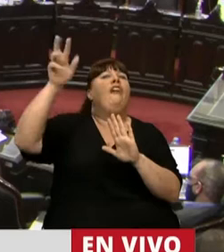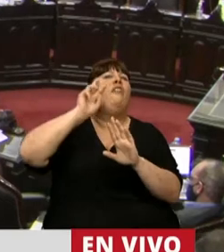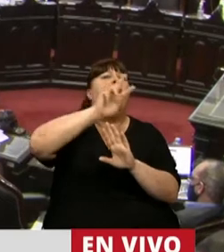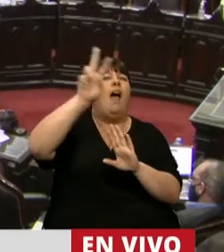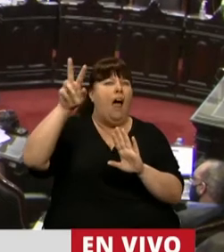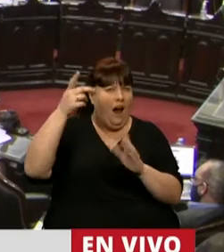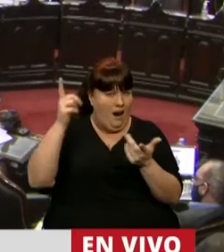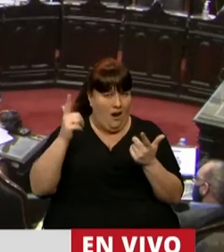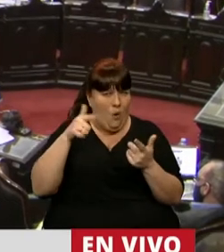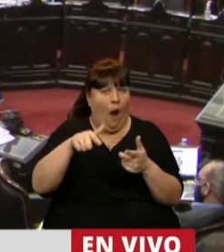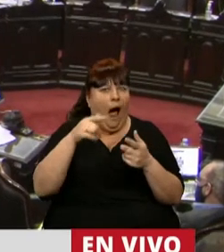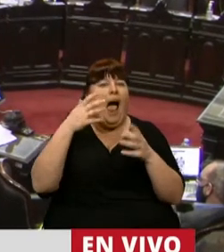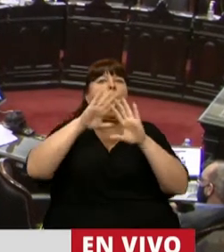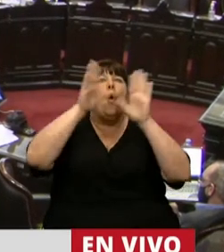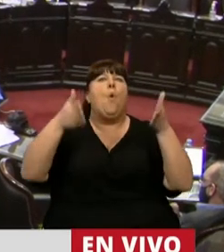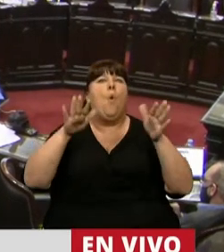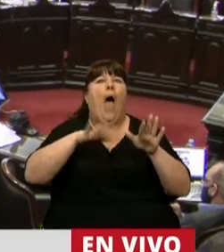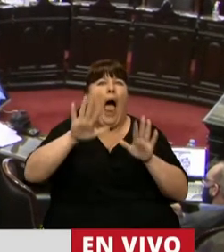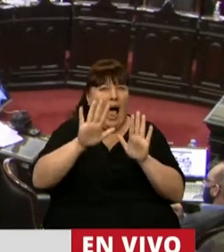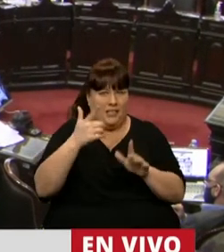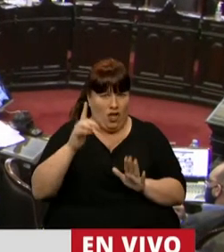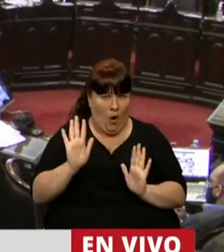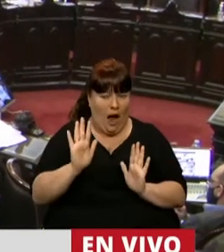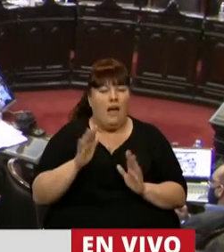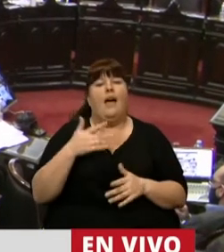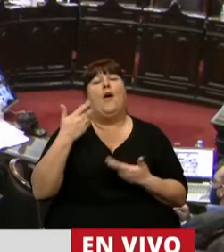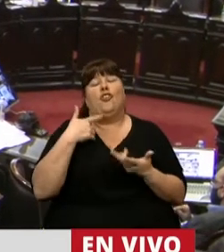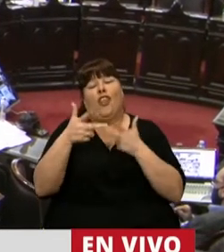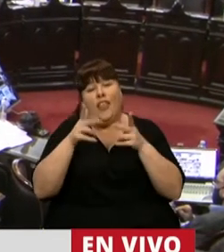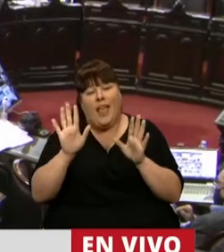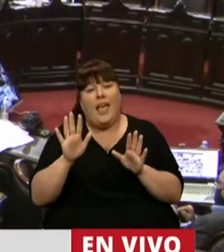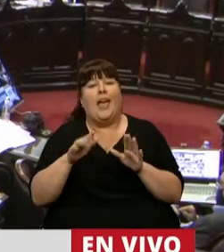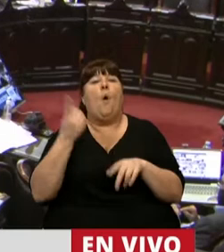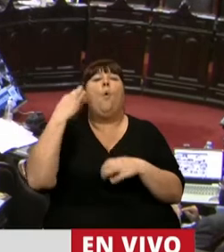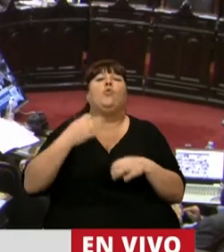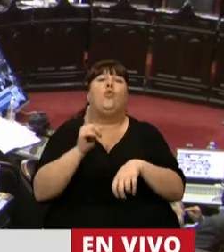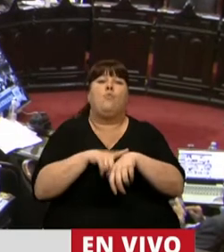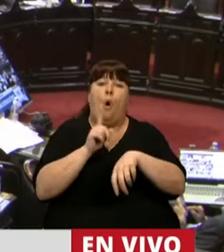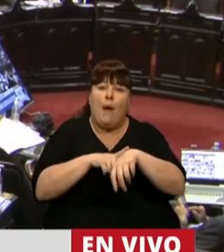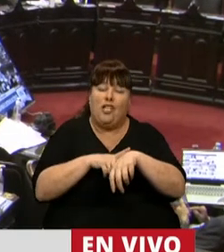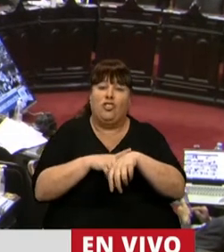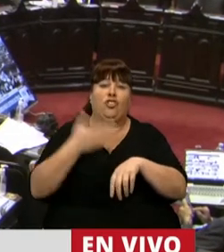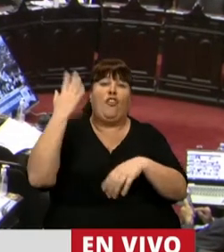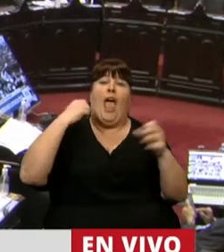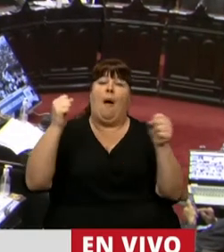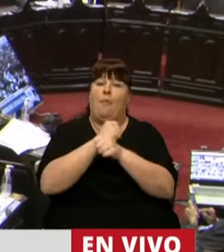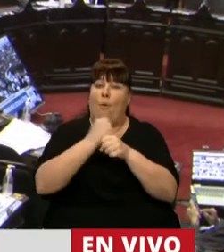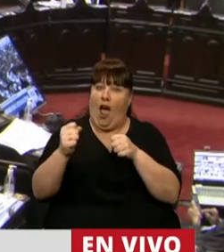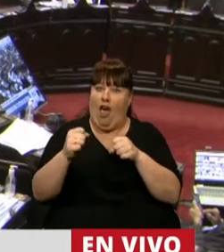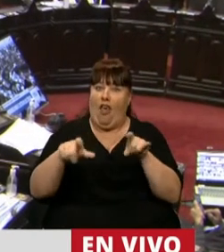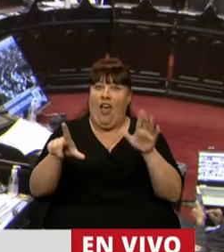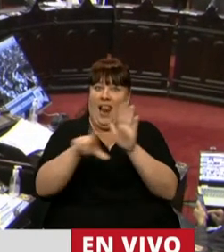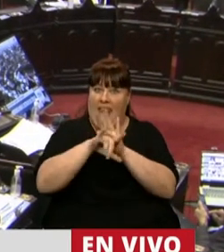poder encontrar estos establecimientos. Quizás nos decía que al momento de haberse promulgado